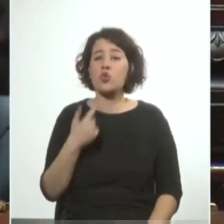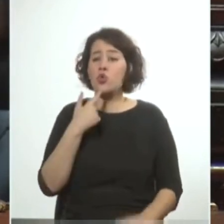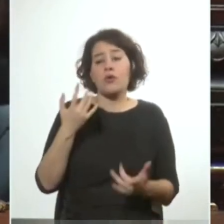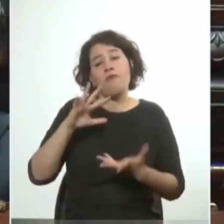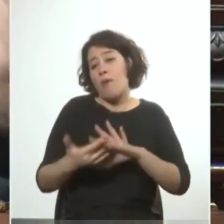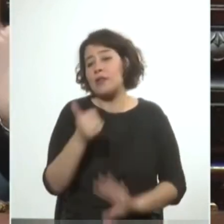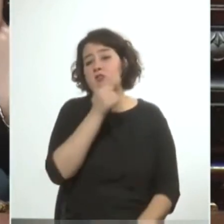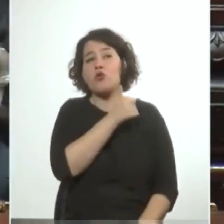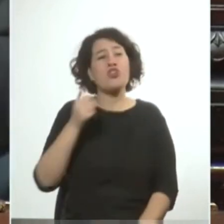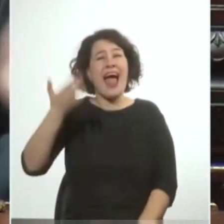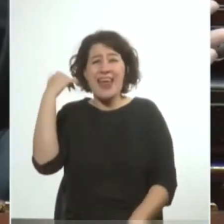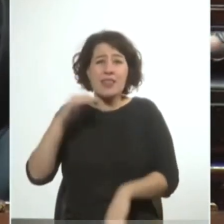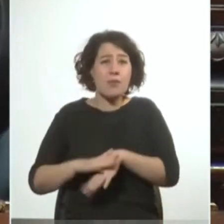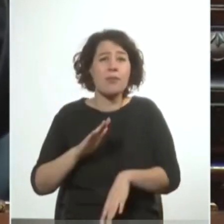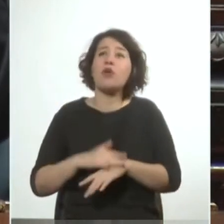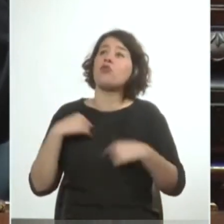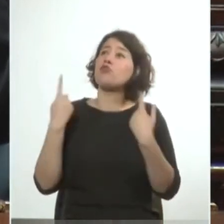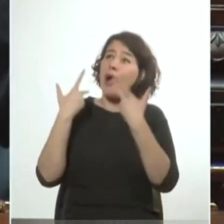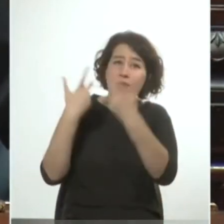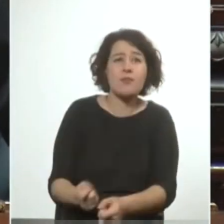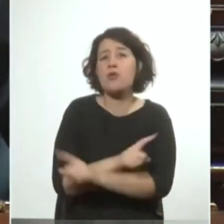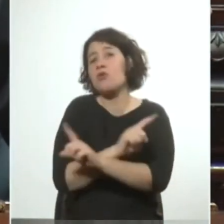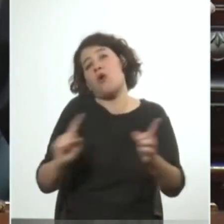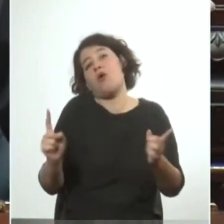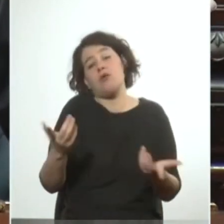que el Uruguay encontró en aquel entonces no fue la que acompañamos nosotros